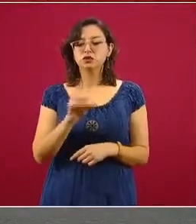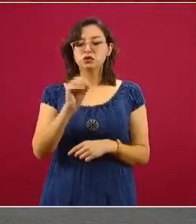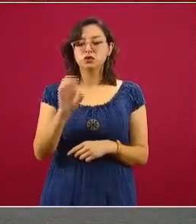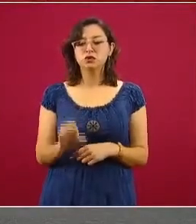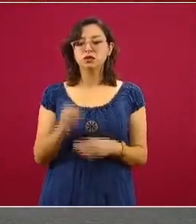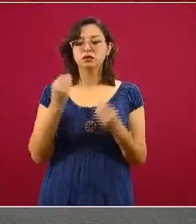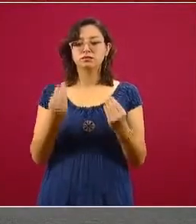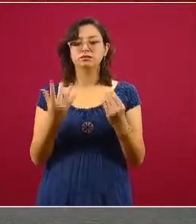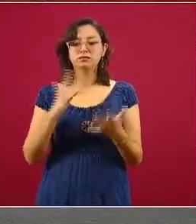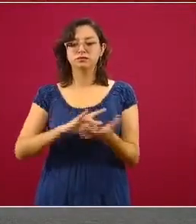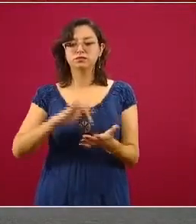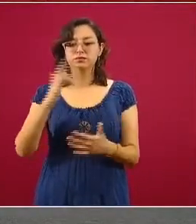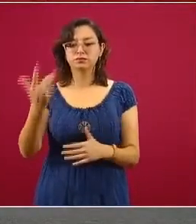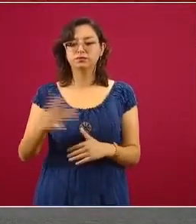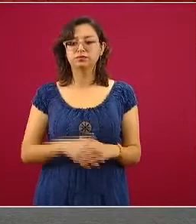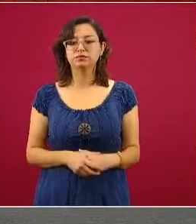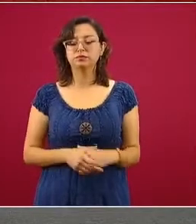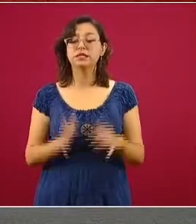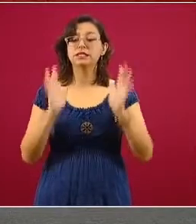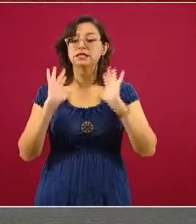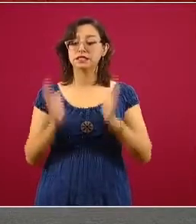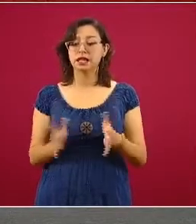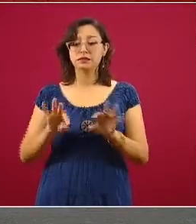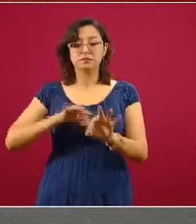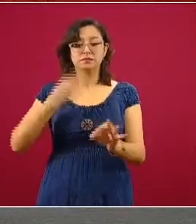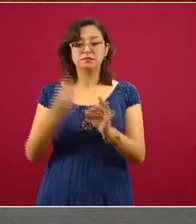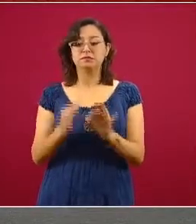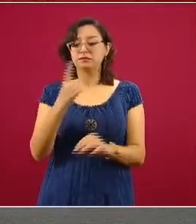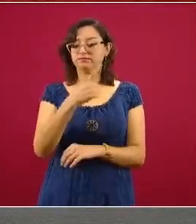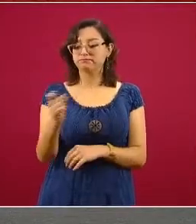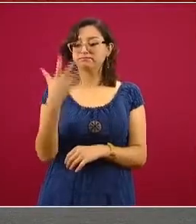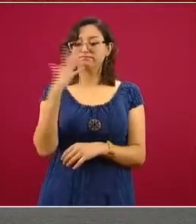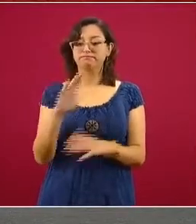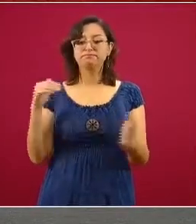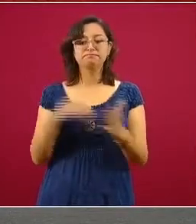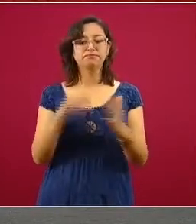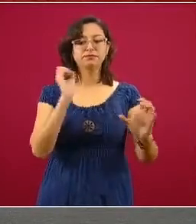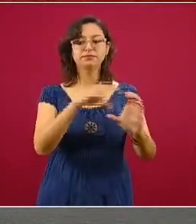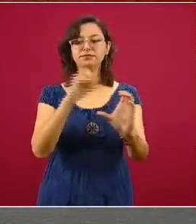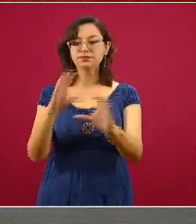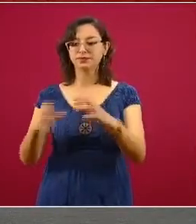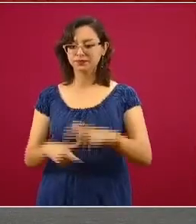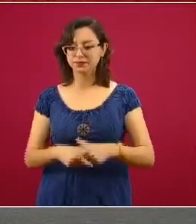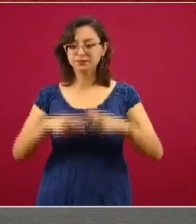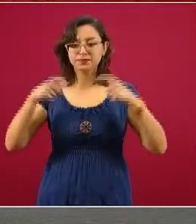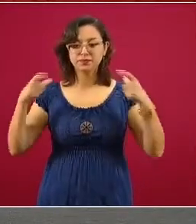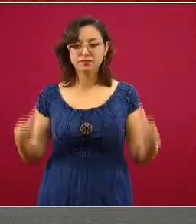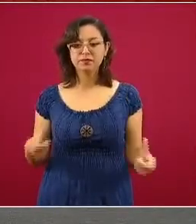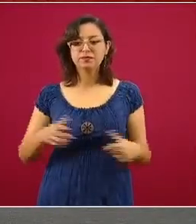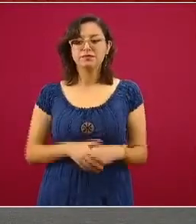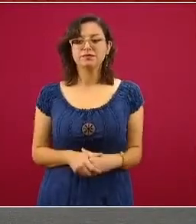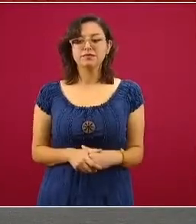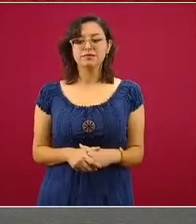Pues ya estamos en 110 mil y creciendo, entonces seguiremos reportando los números.